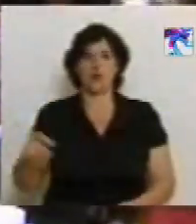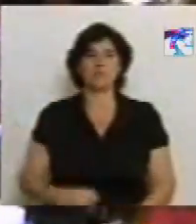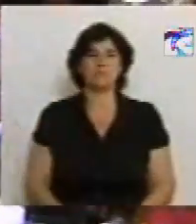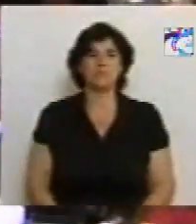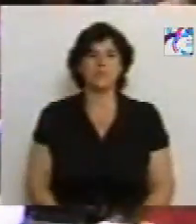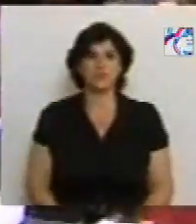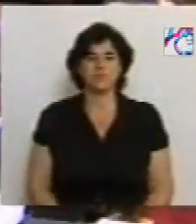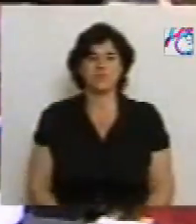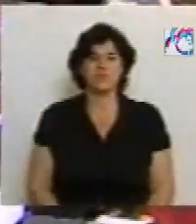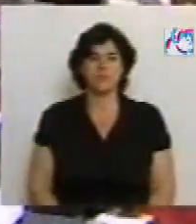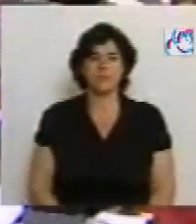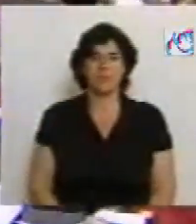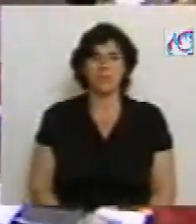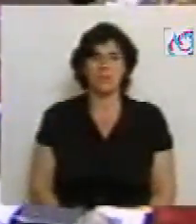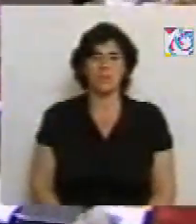Aplausos.